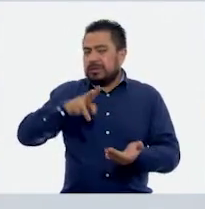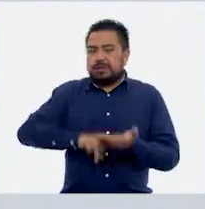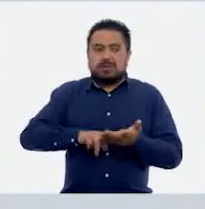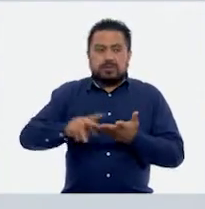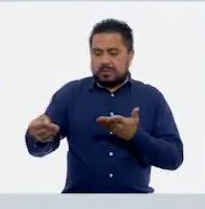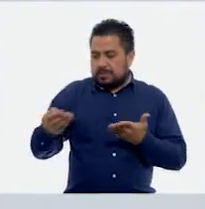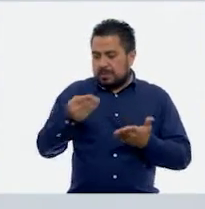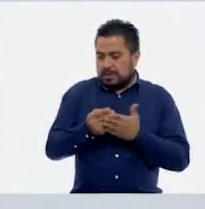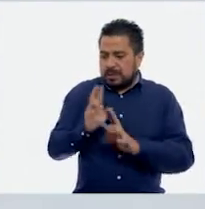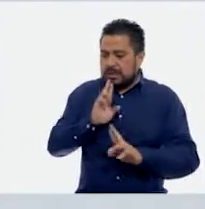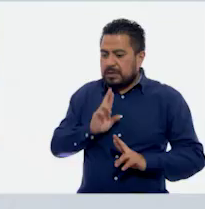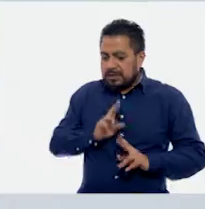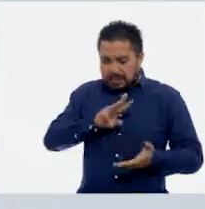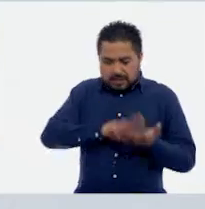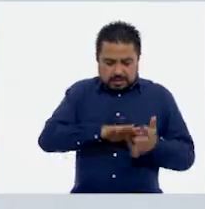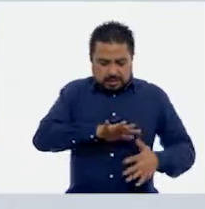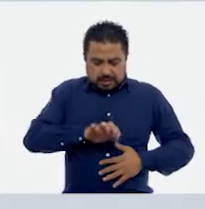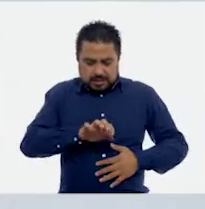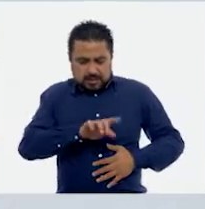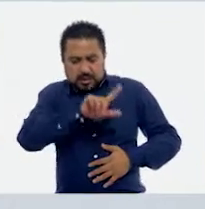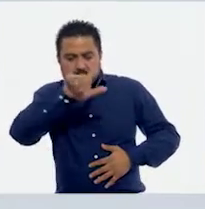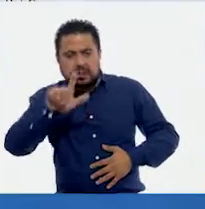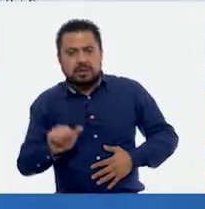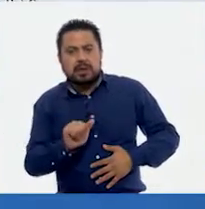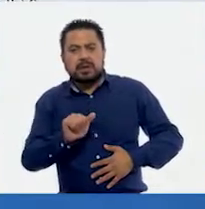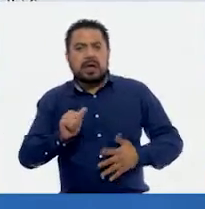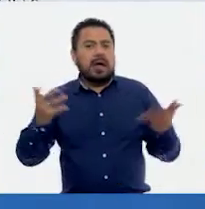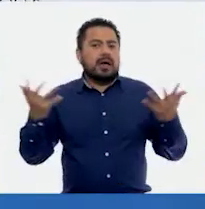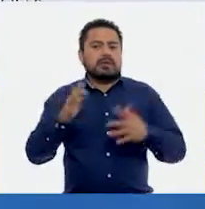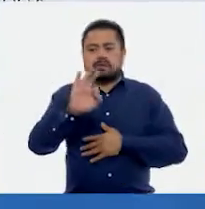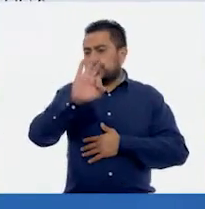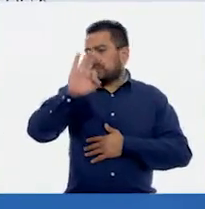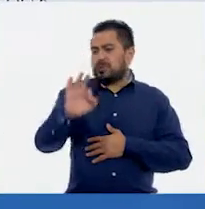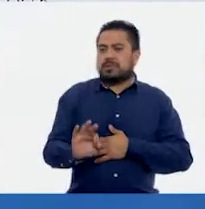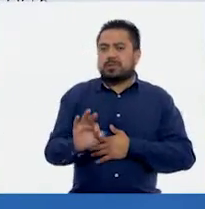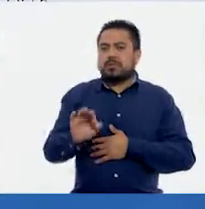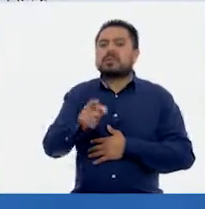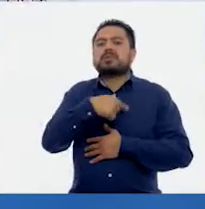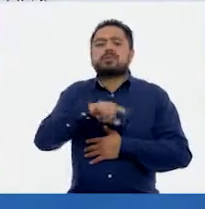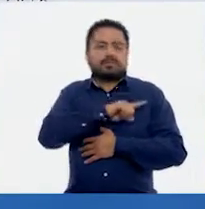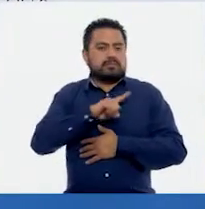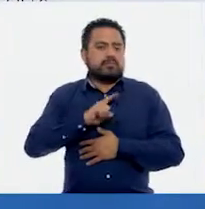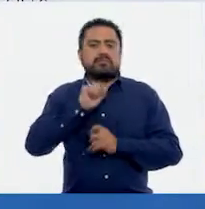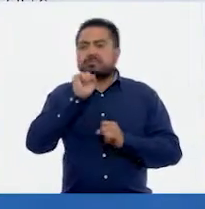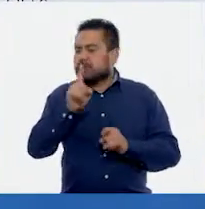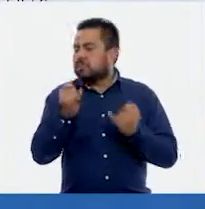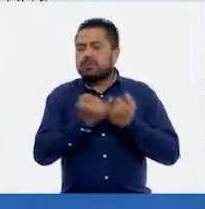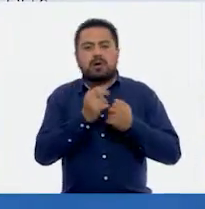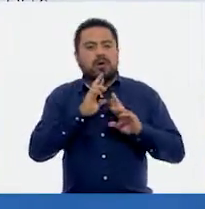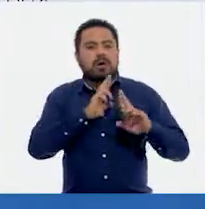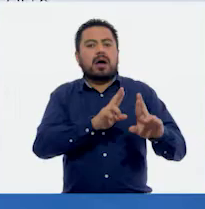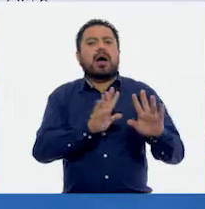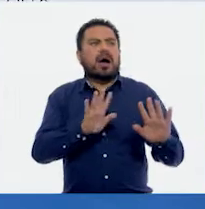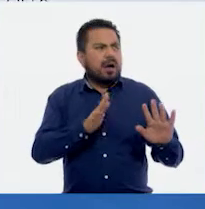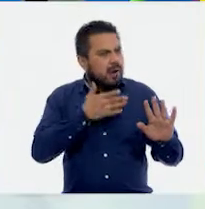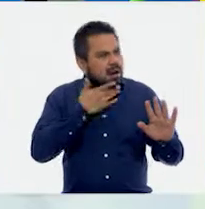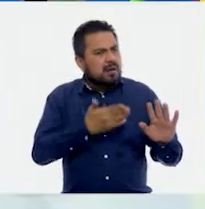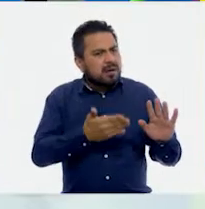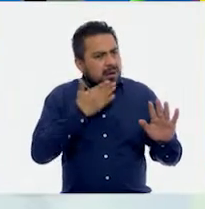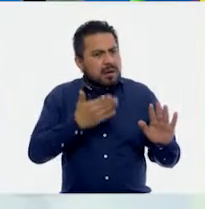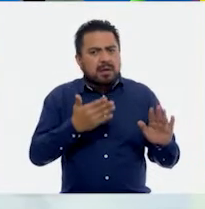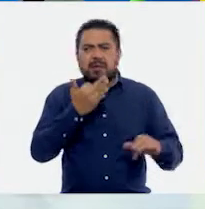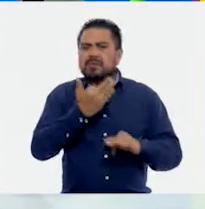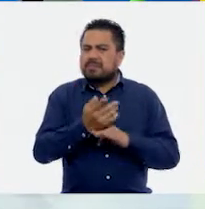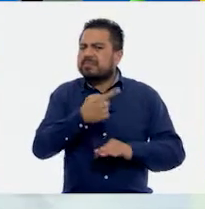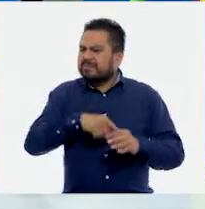que nos da a 3,500 y después hacen el descuento, les tiene que dar el mismo resultado. Ah, muy bien, pues no